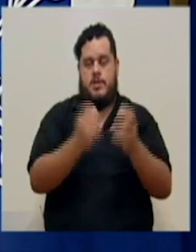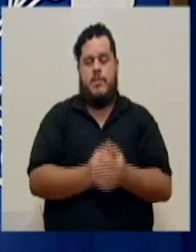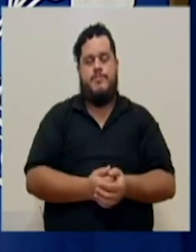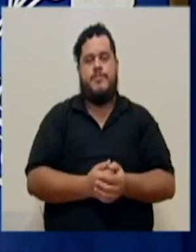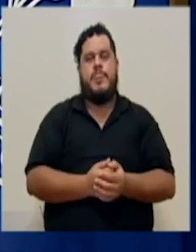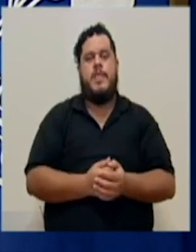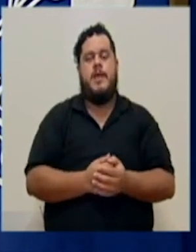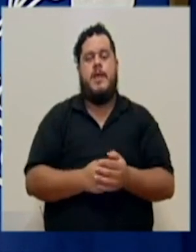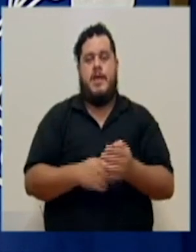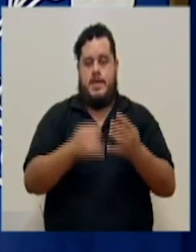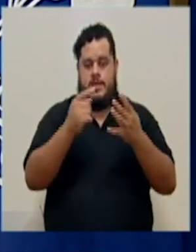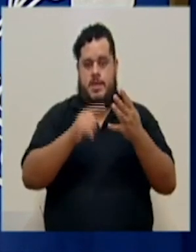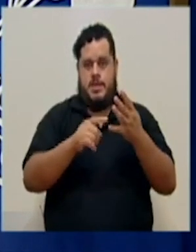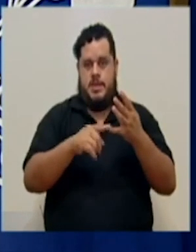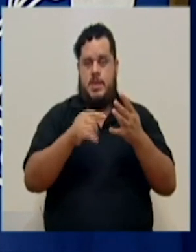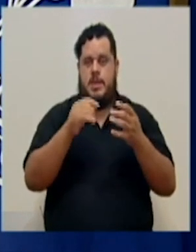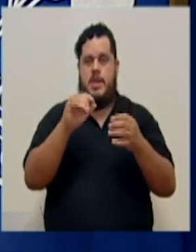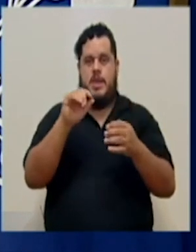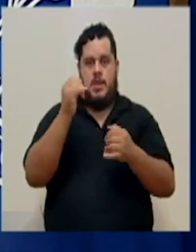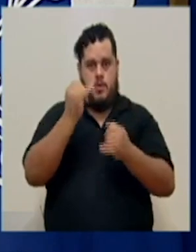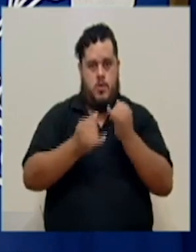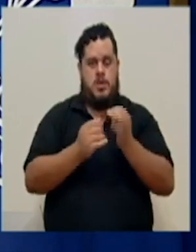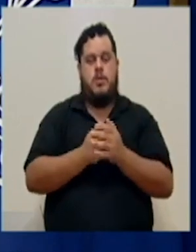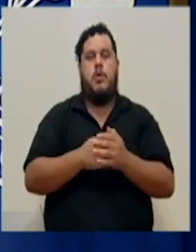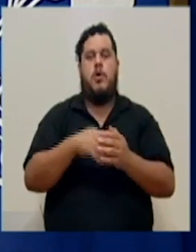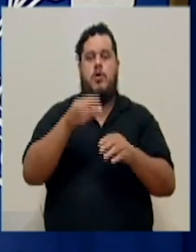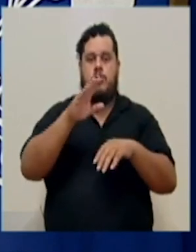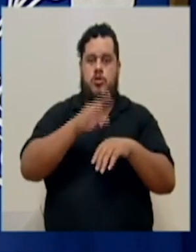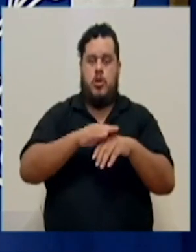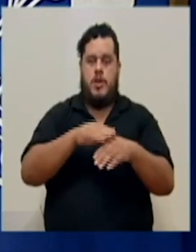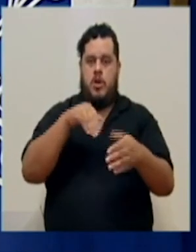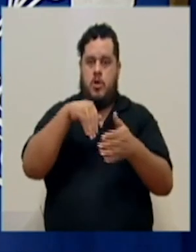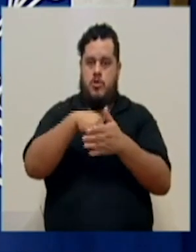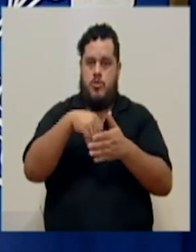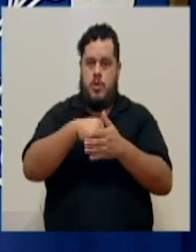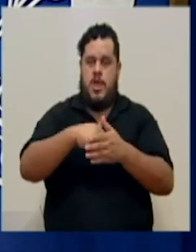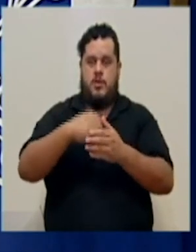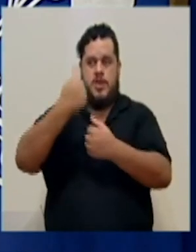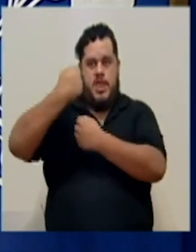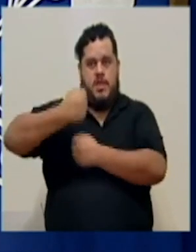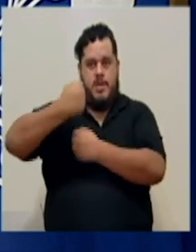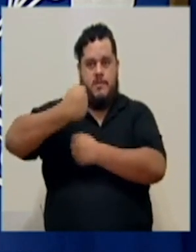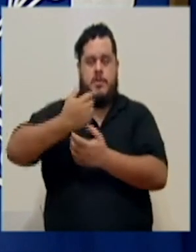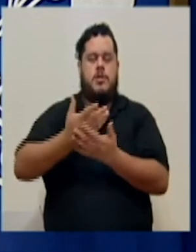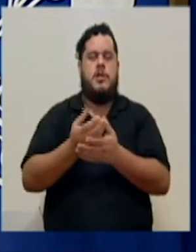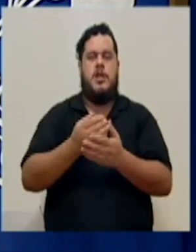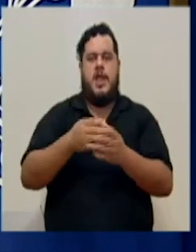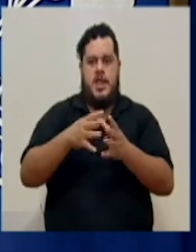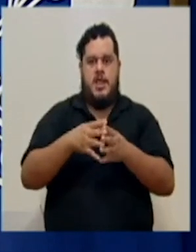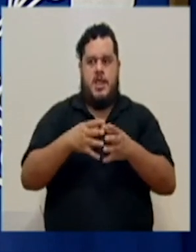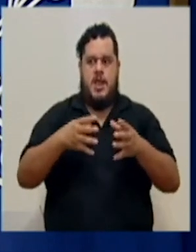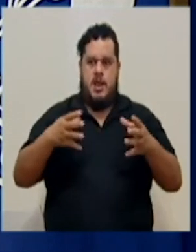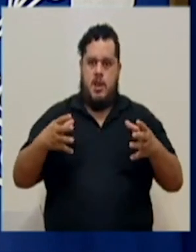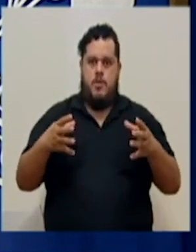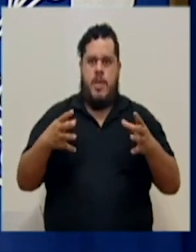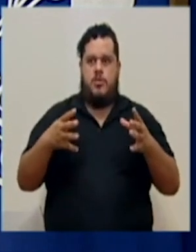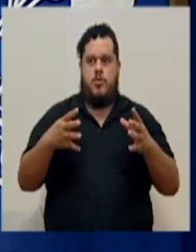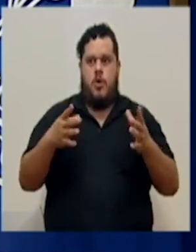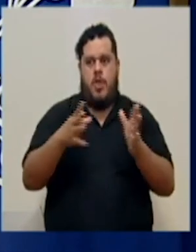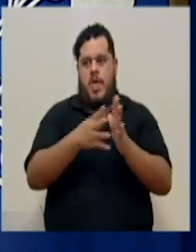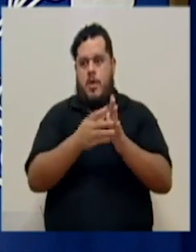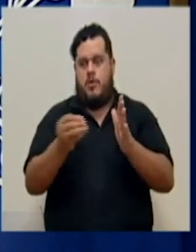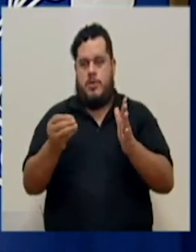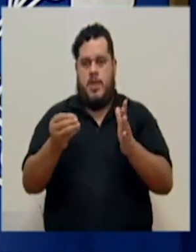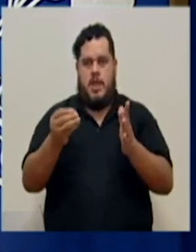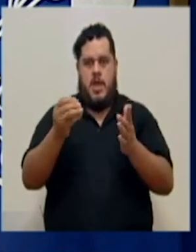Y con respecto a los bloqueos y las manifestaciones y el posible aumento de casos, claro, que posiblemente en esos círculos